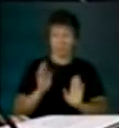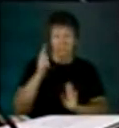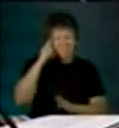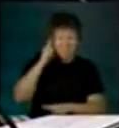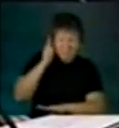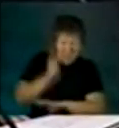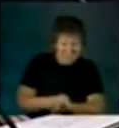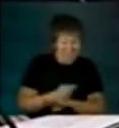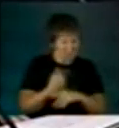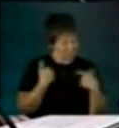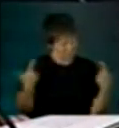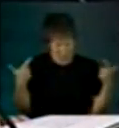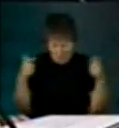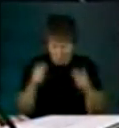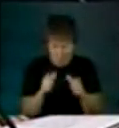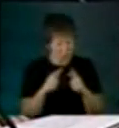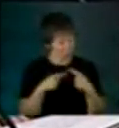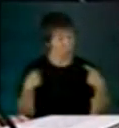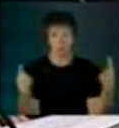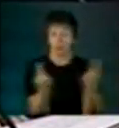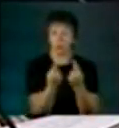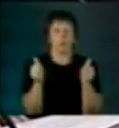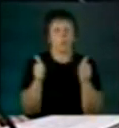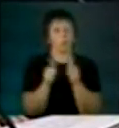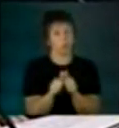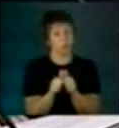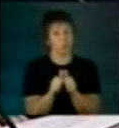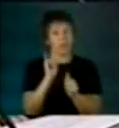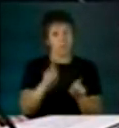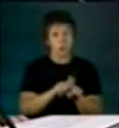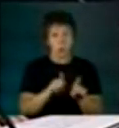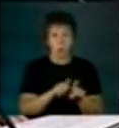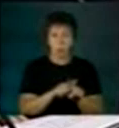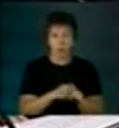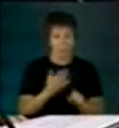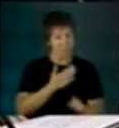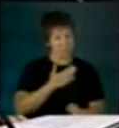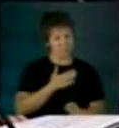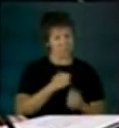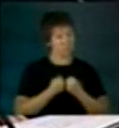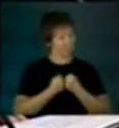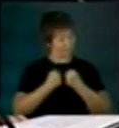decidirlo juntos y por supuesto poner el pecho juntos.